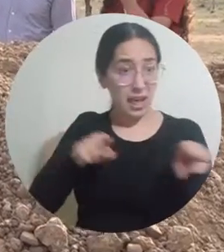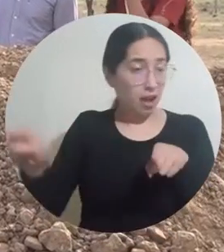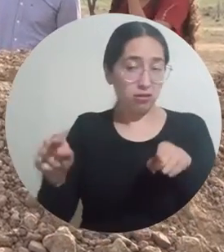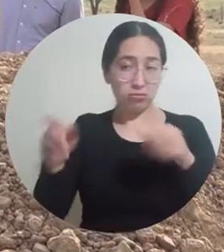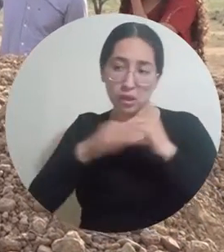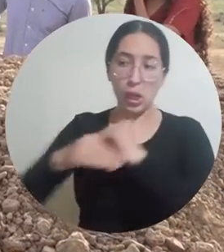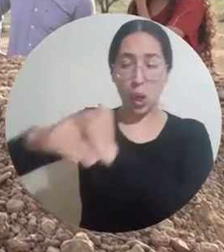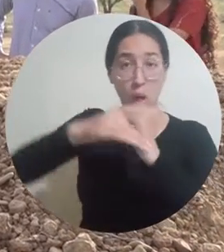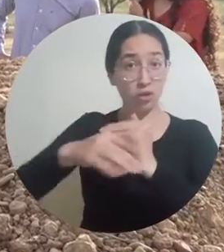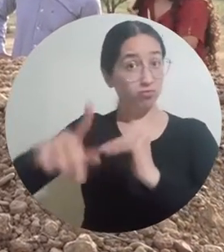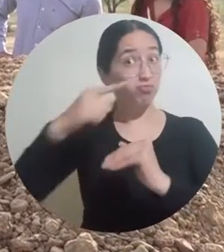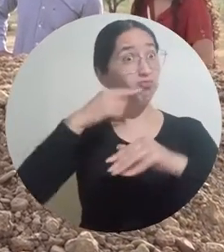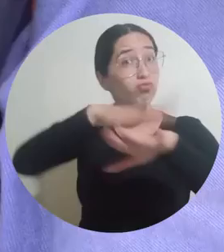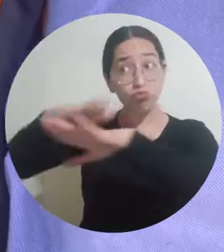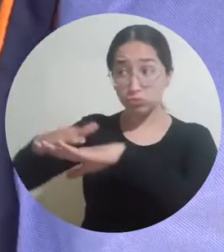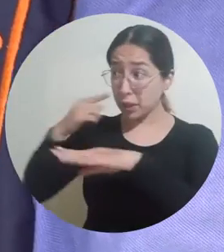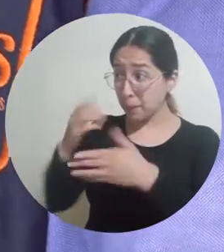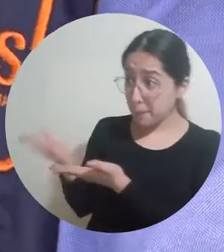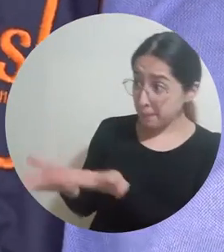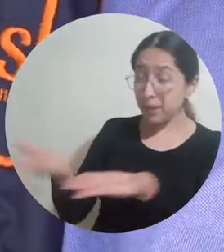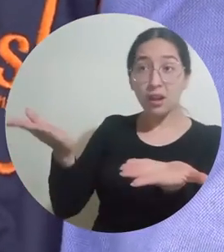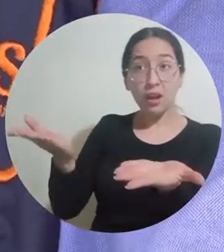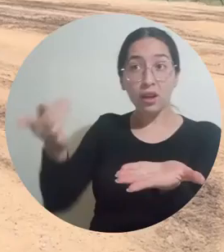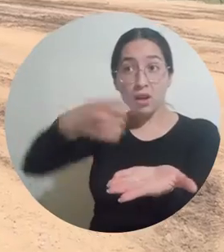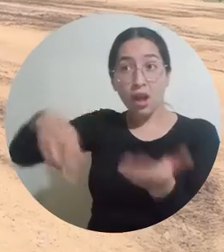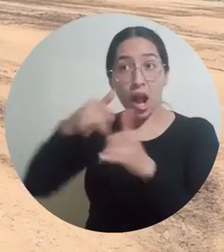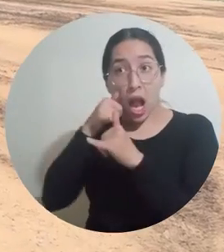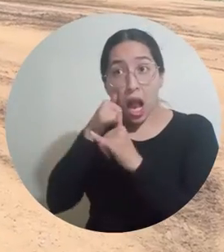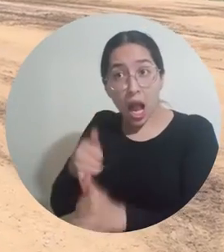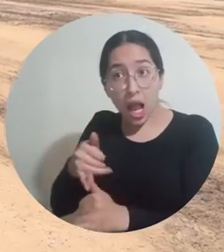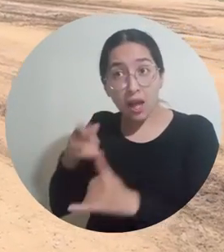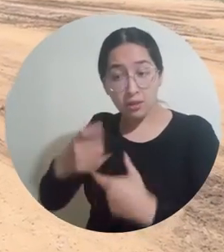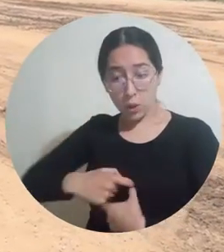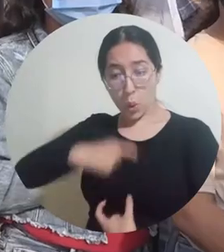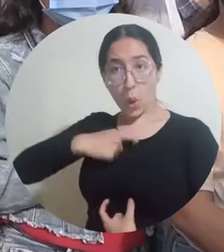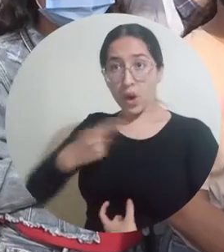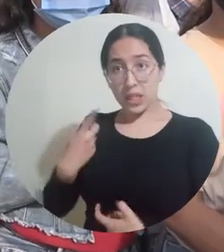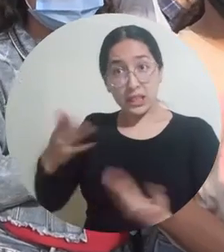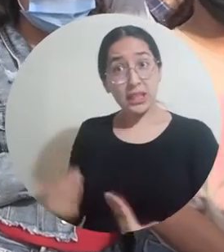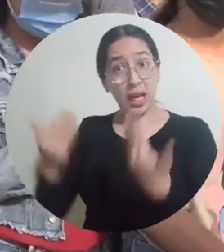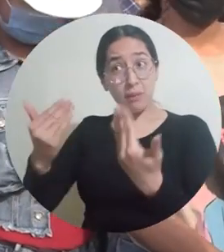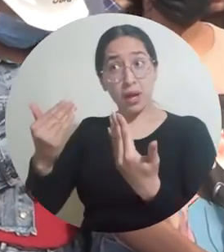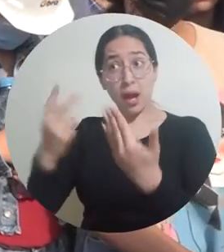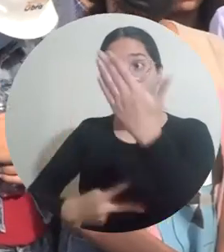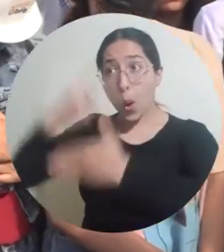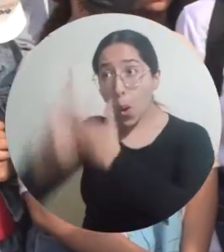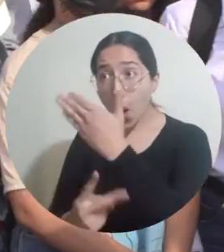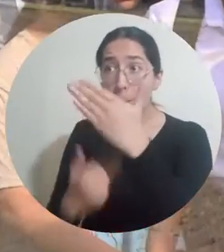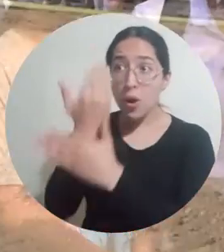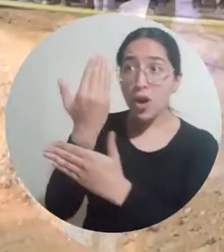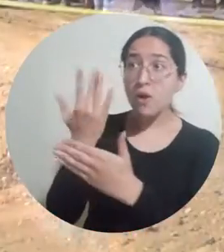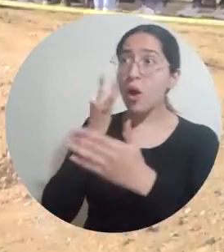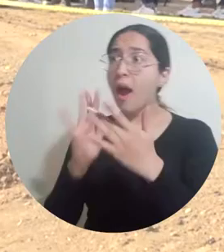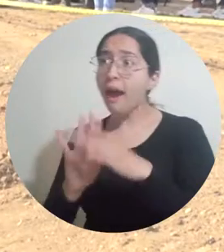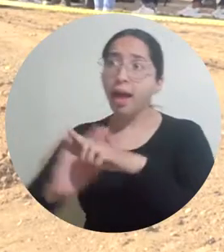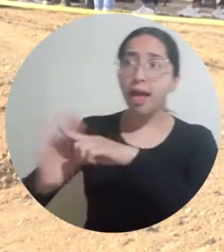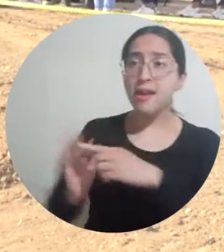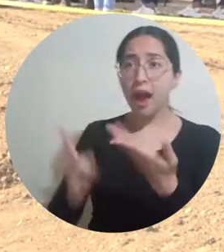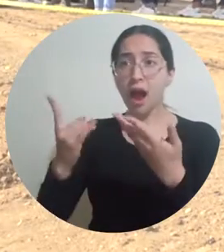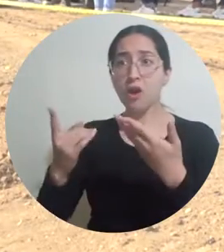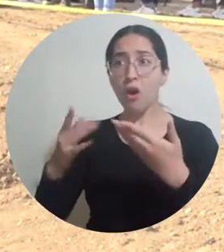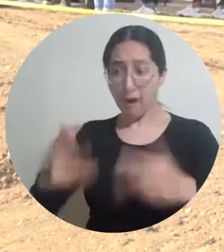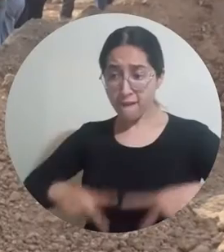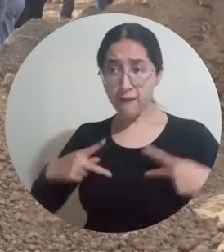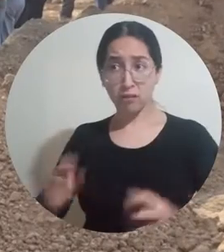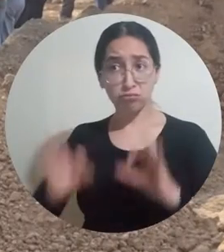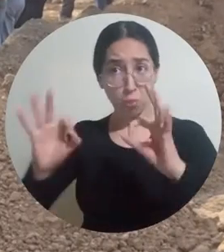de que la ingeniería civil nos puede ayudar a poder abrir nuevos proyectos, generar calidad